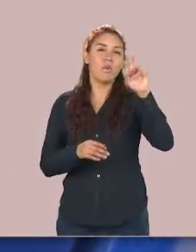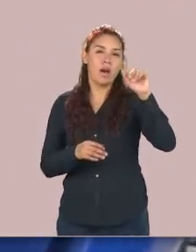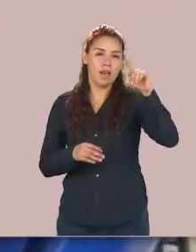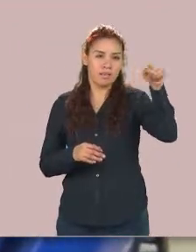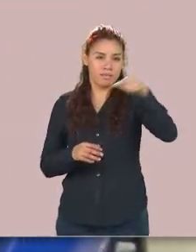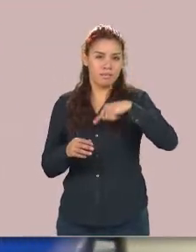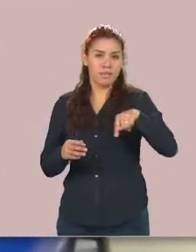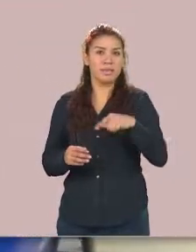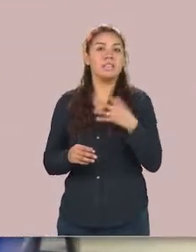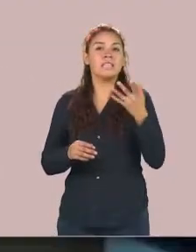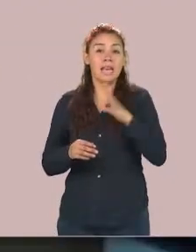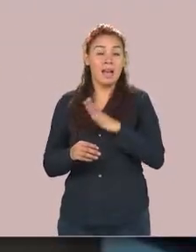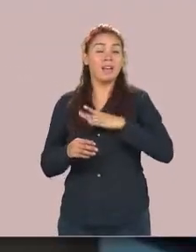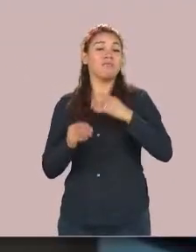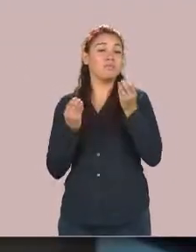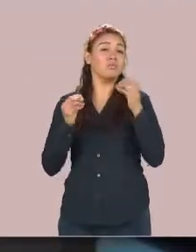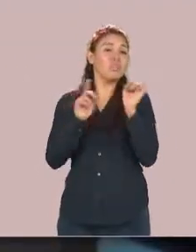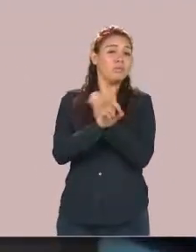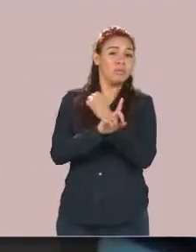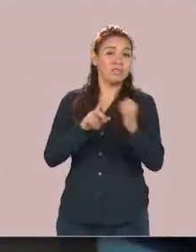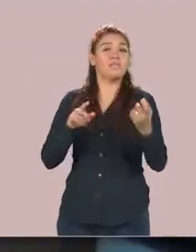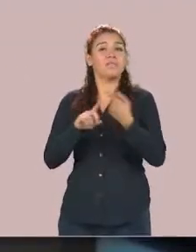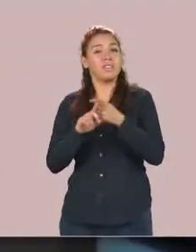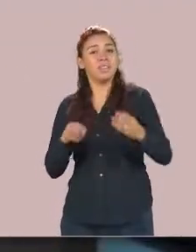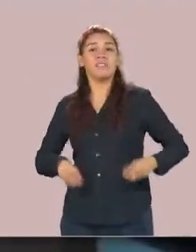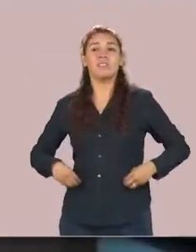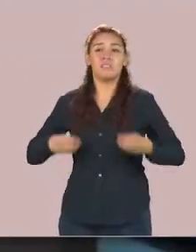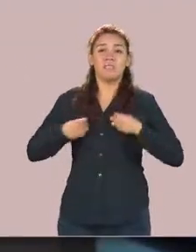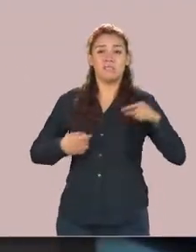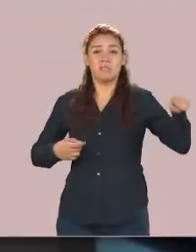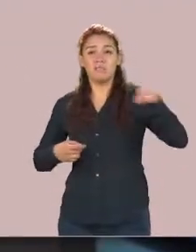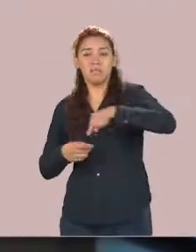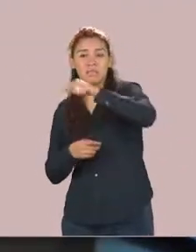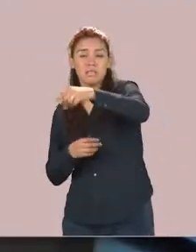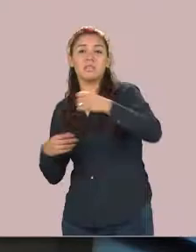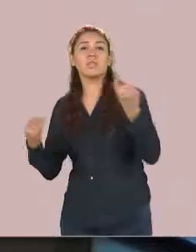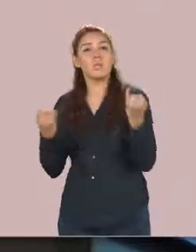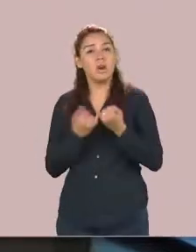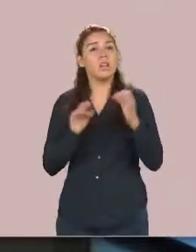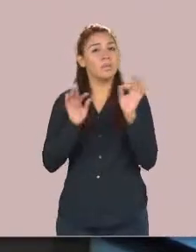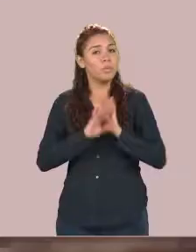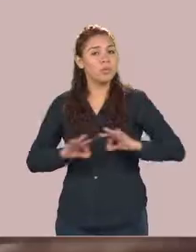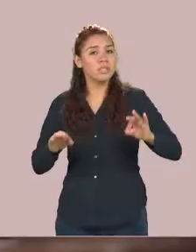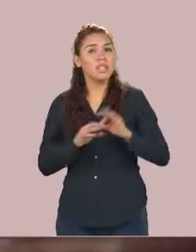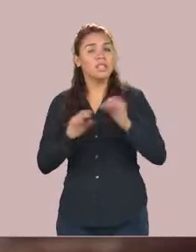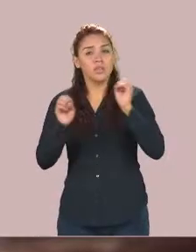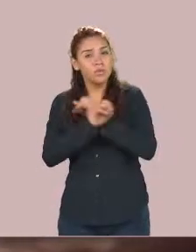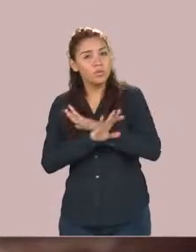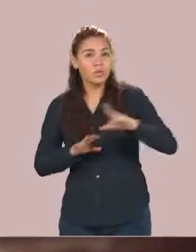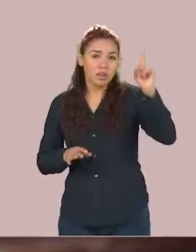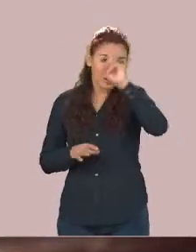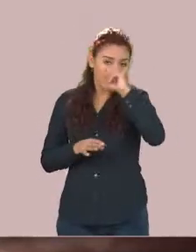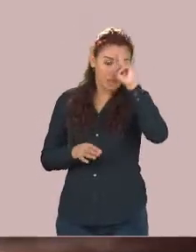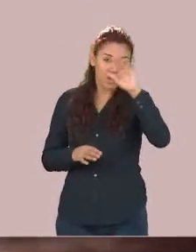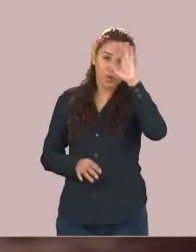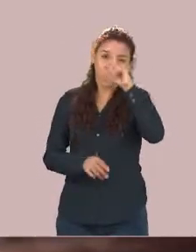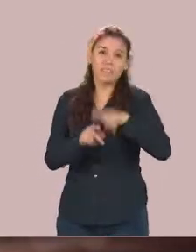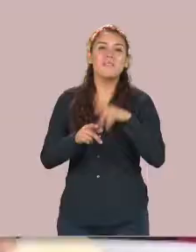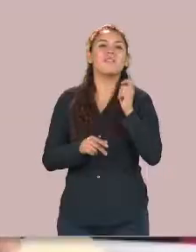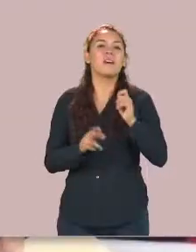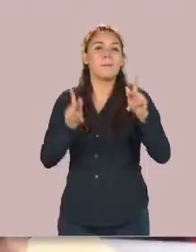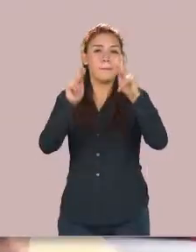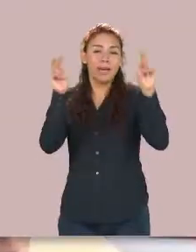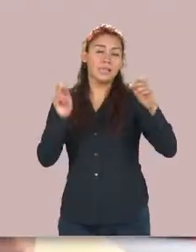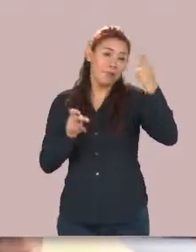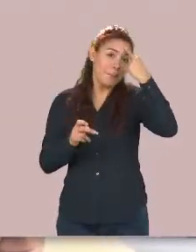aspectos de nuestra vida cotidiana. Por ello, señaló que es necesario promover una cultura de paz para evitar que las futuras generaciones vean como normales las